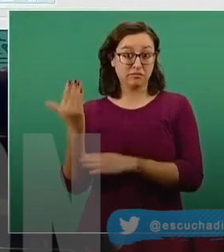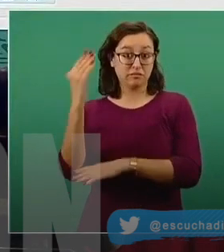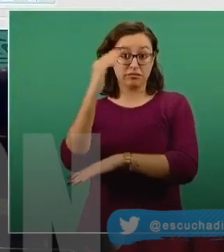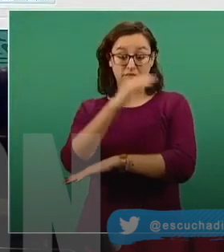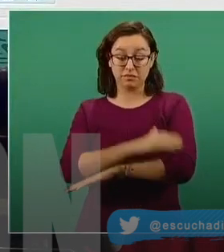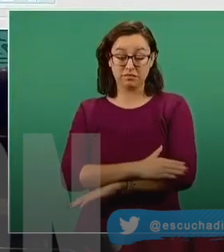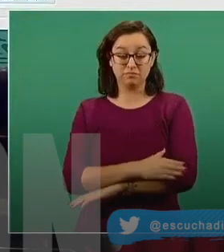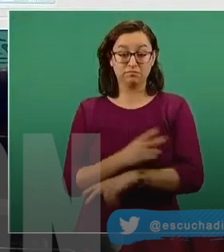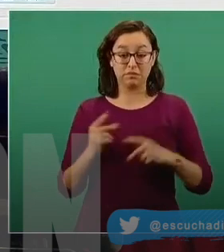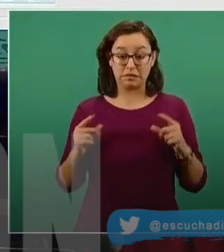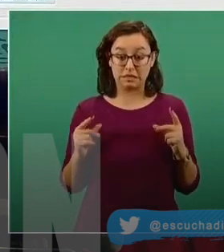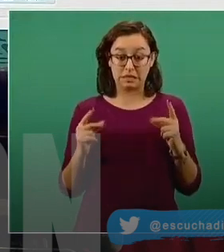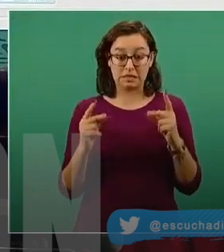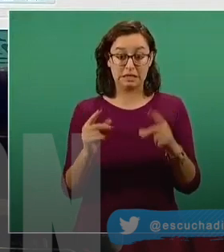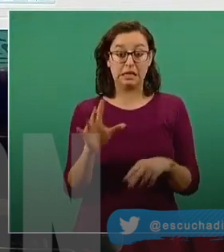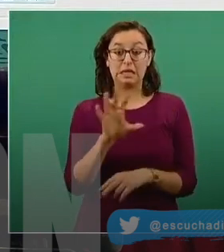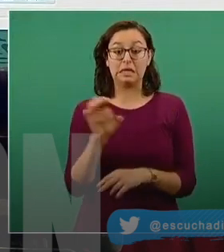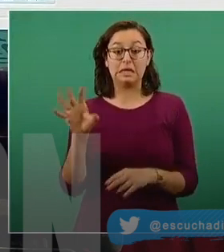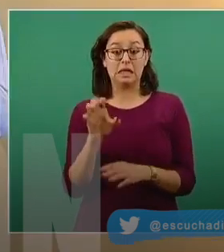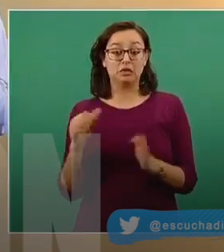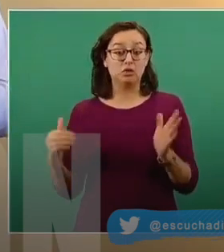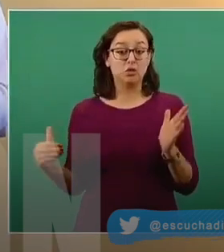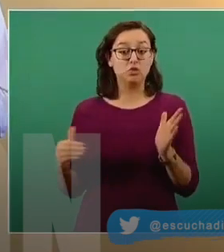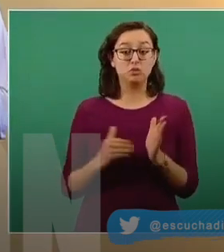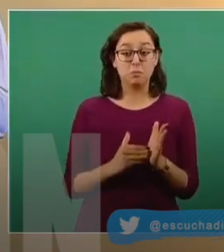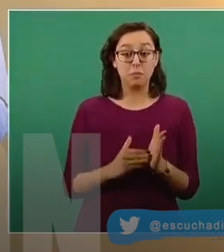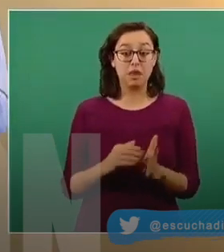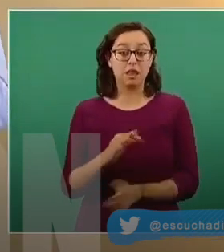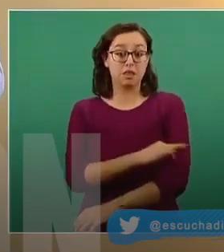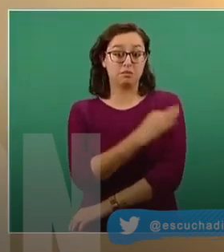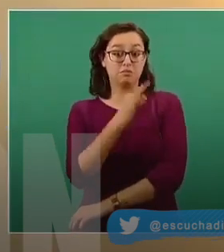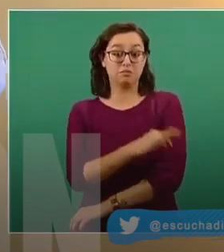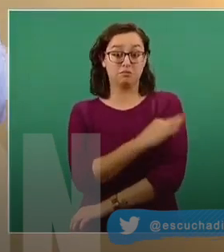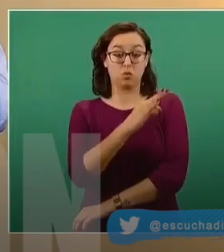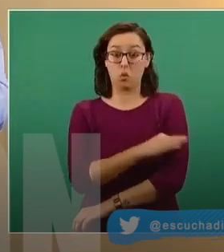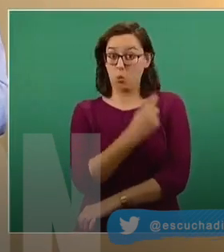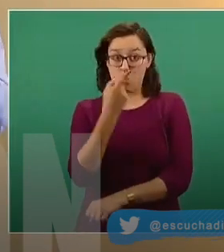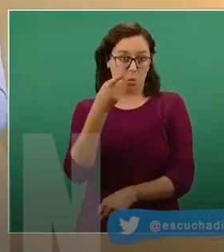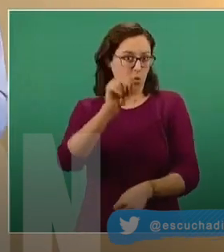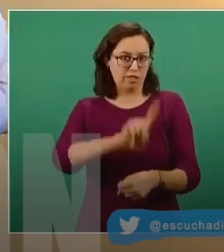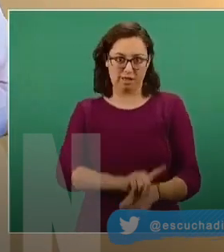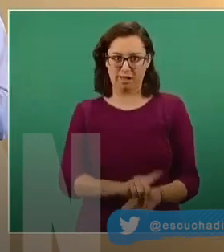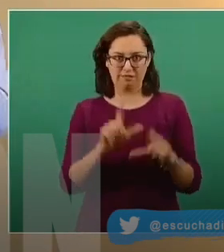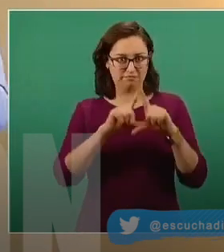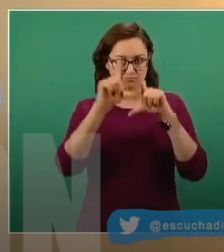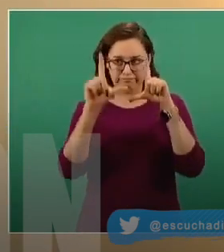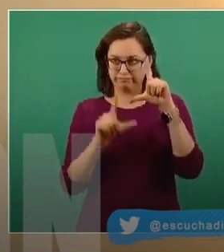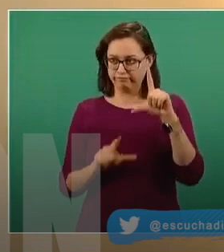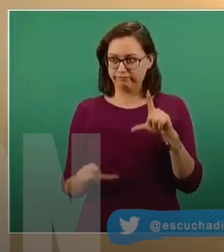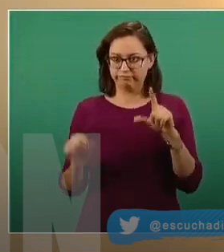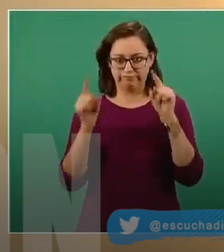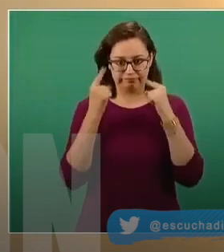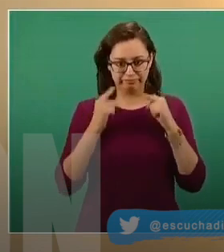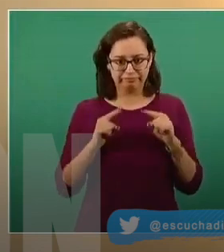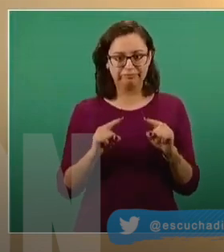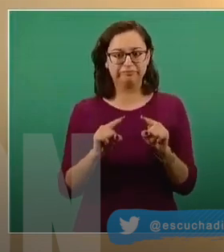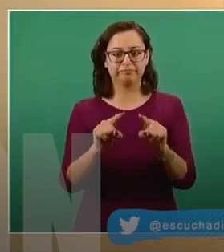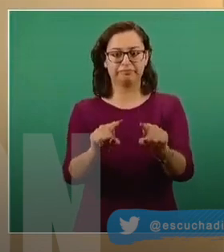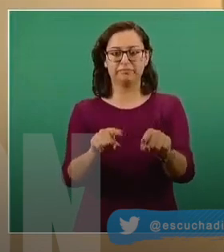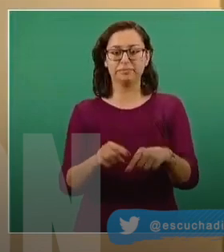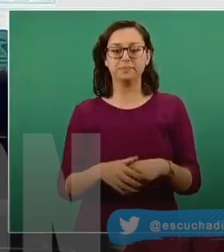vacunación, más de medio millón de dosis en una sola jornada en los 32 estados de nuestra República